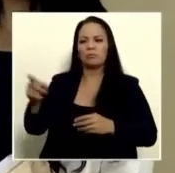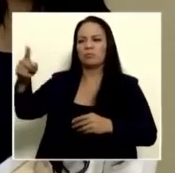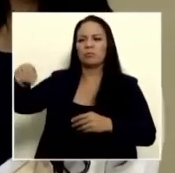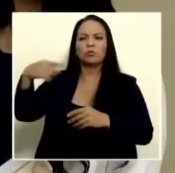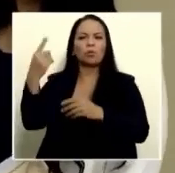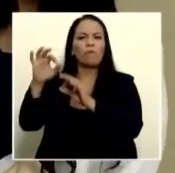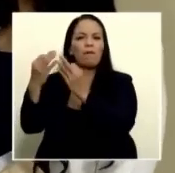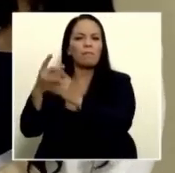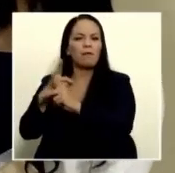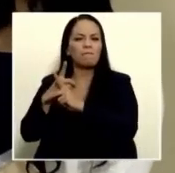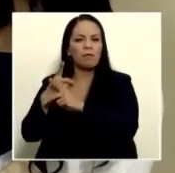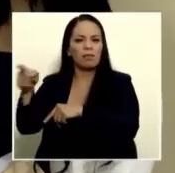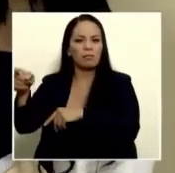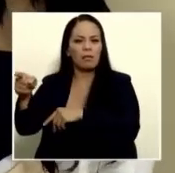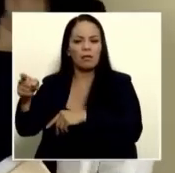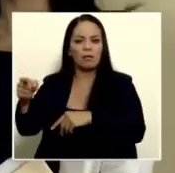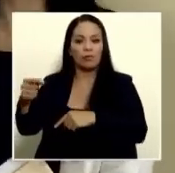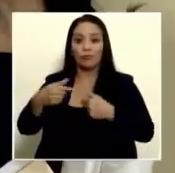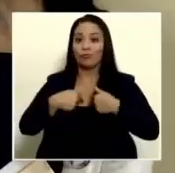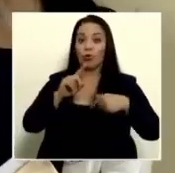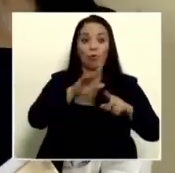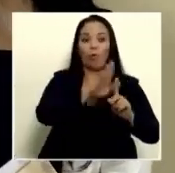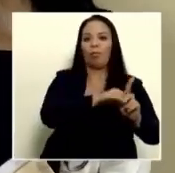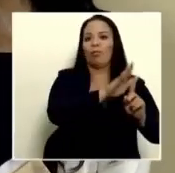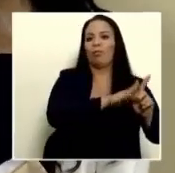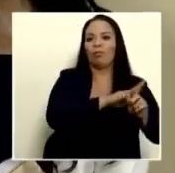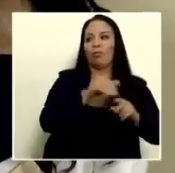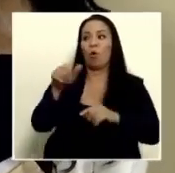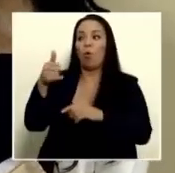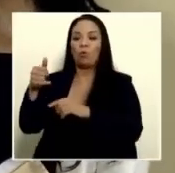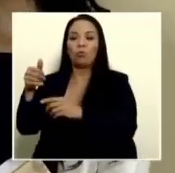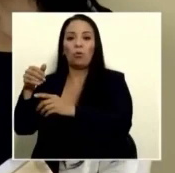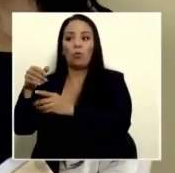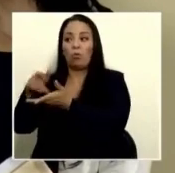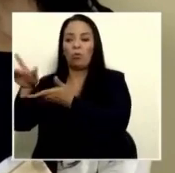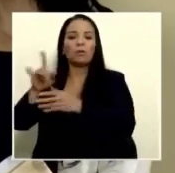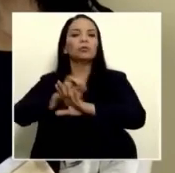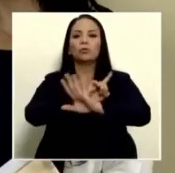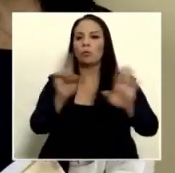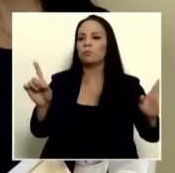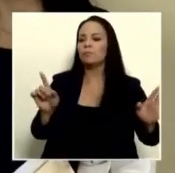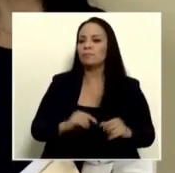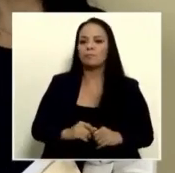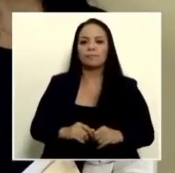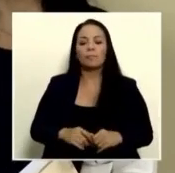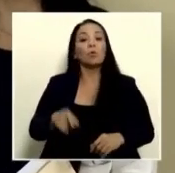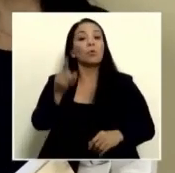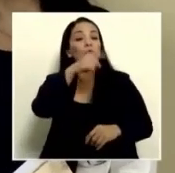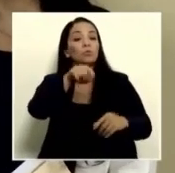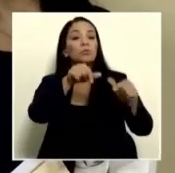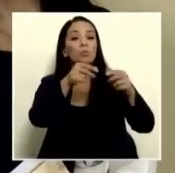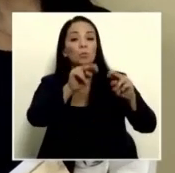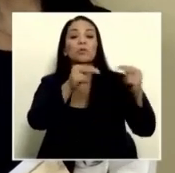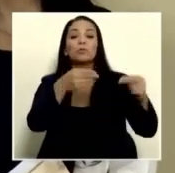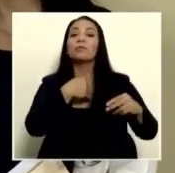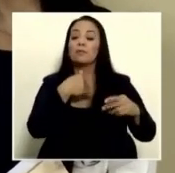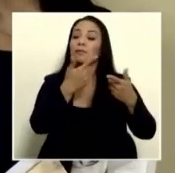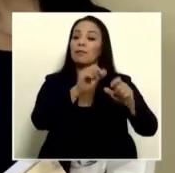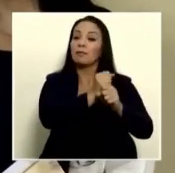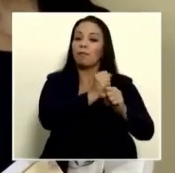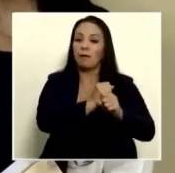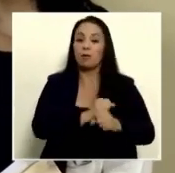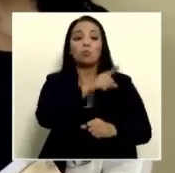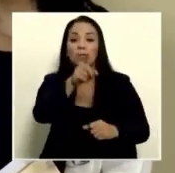ustedes la nación tienen la libertad para trabajar les debería dar